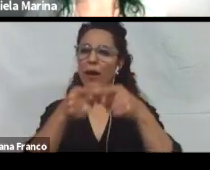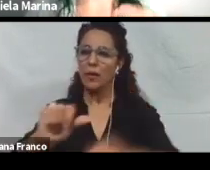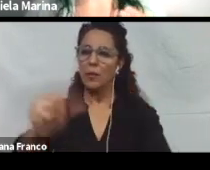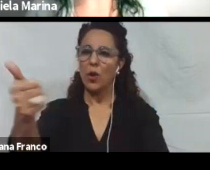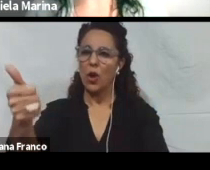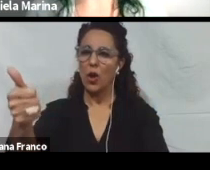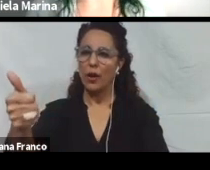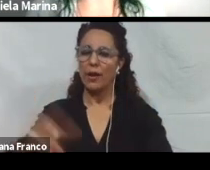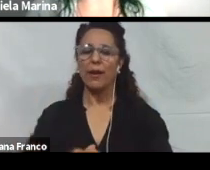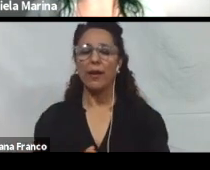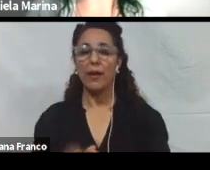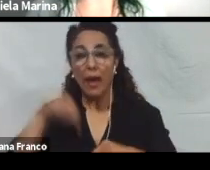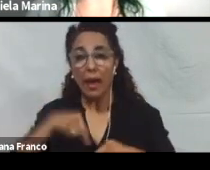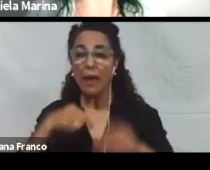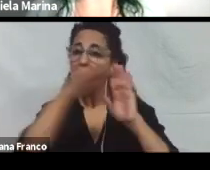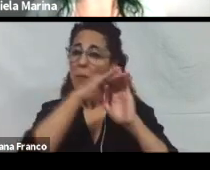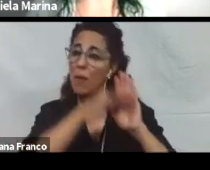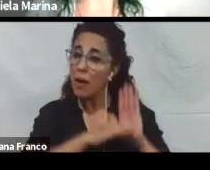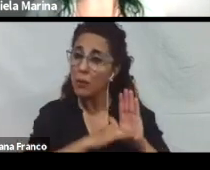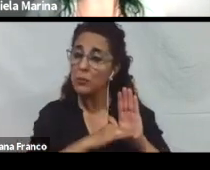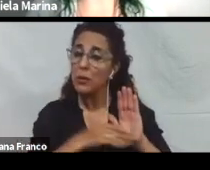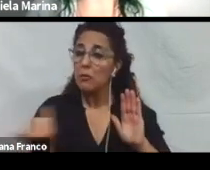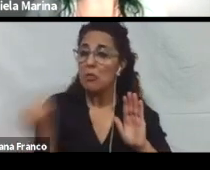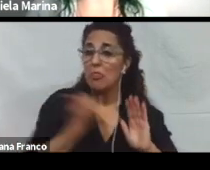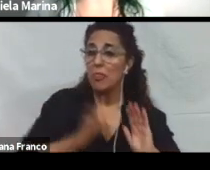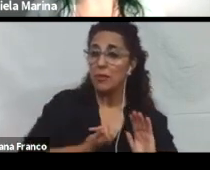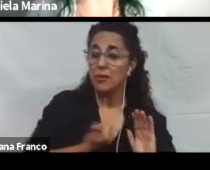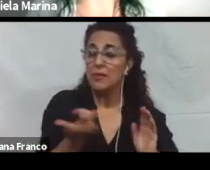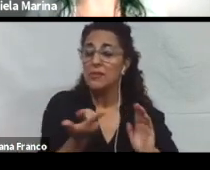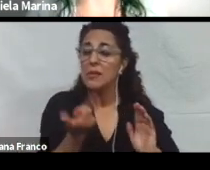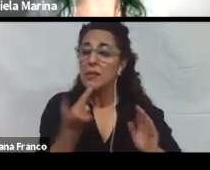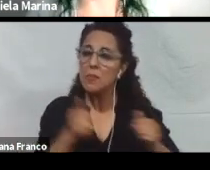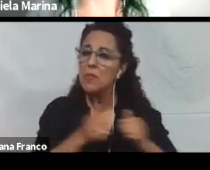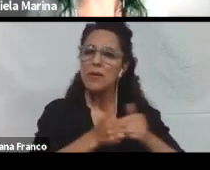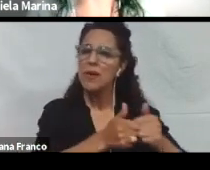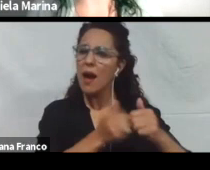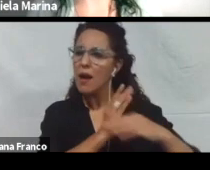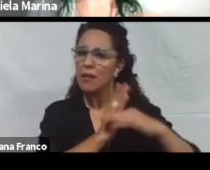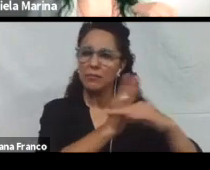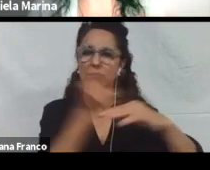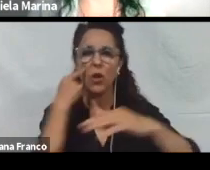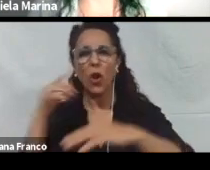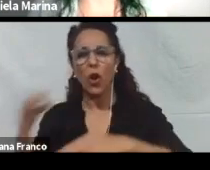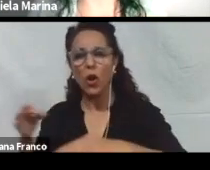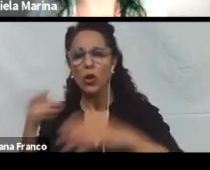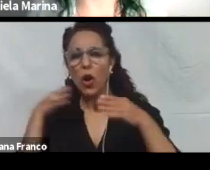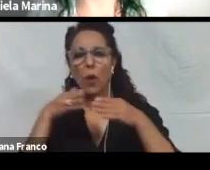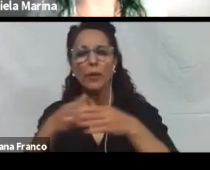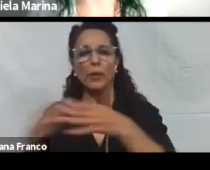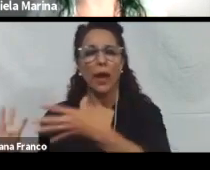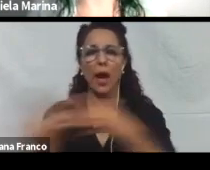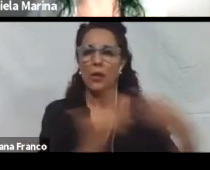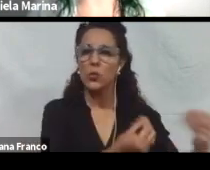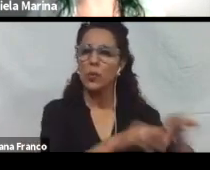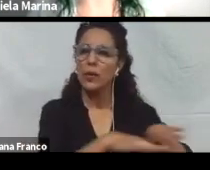Esta pauta nos indica que debemos guiar el establecimiento eficaz de los objetivos. Es decir, ayudar al estudiante